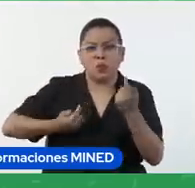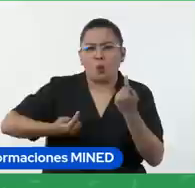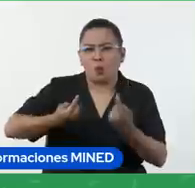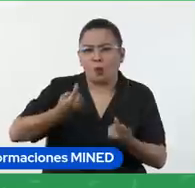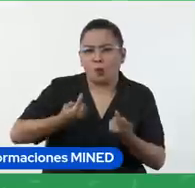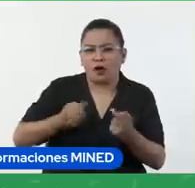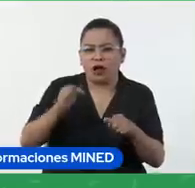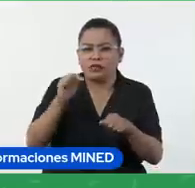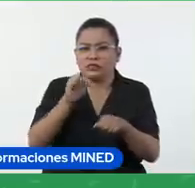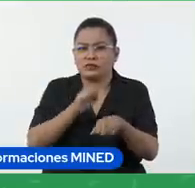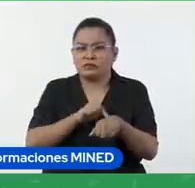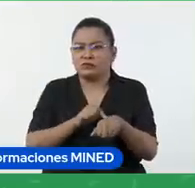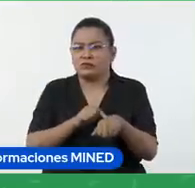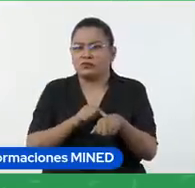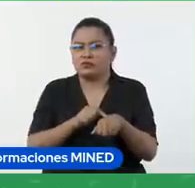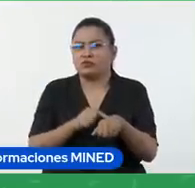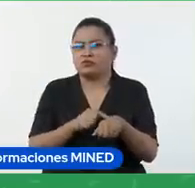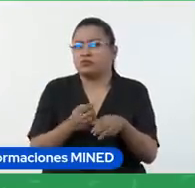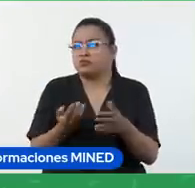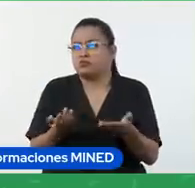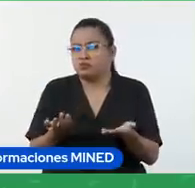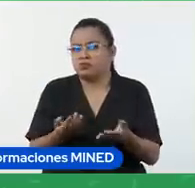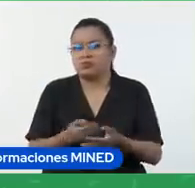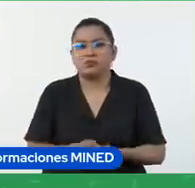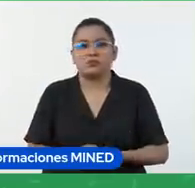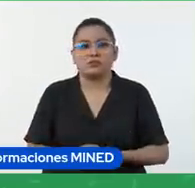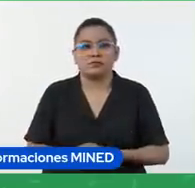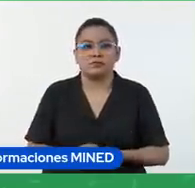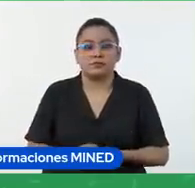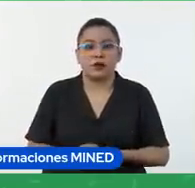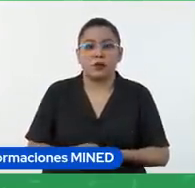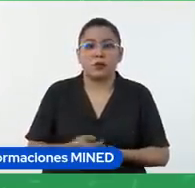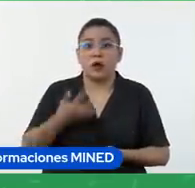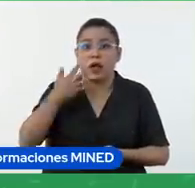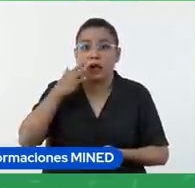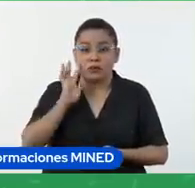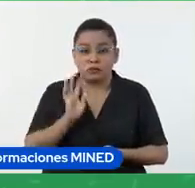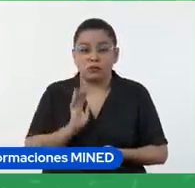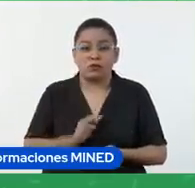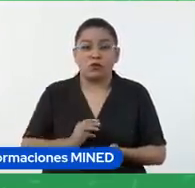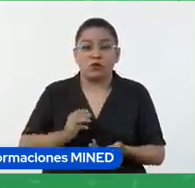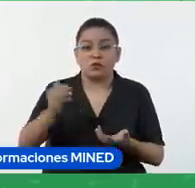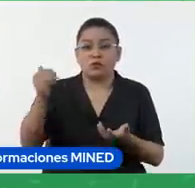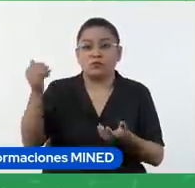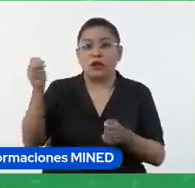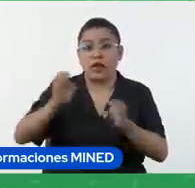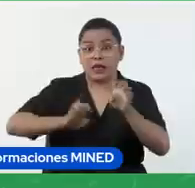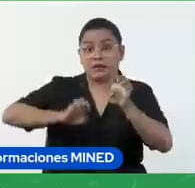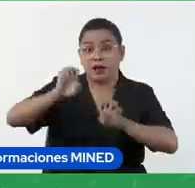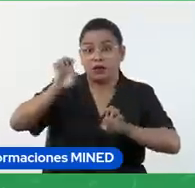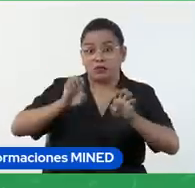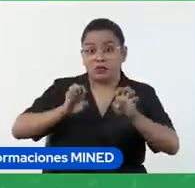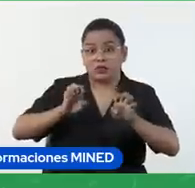evalúan, son evaluaciones formativas, somativas,